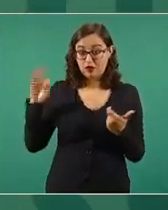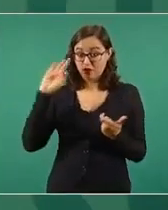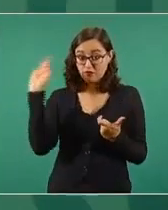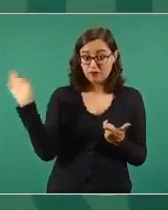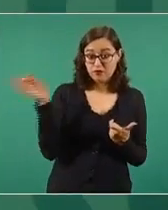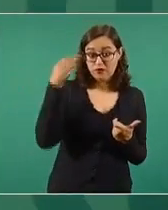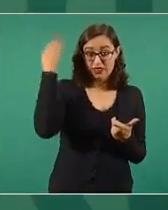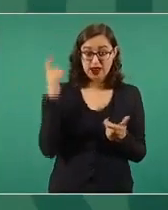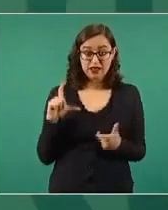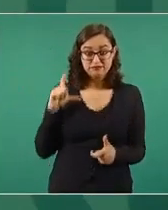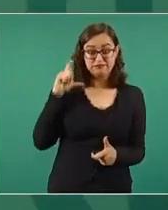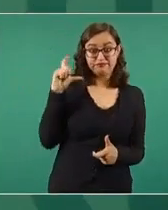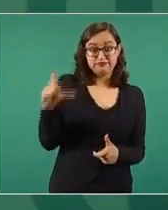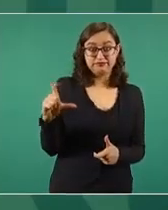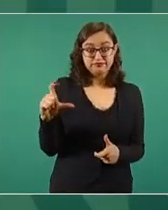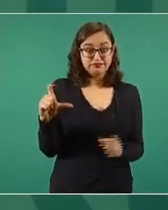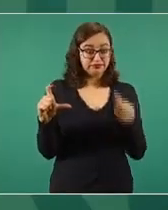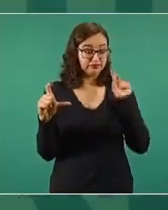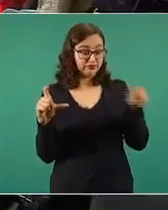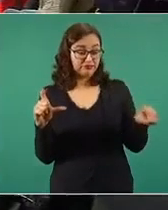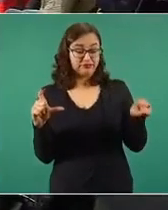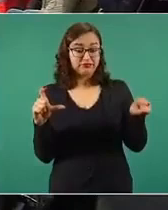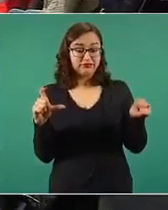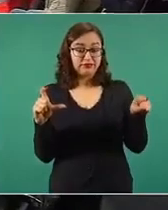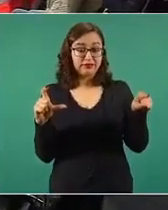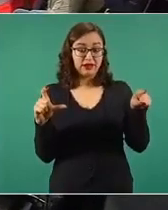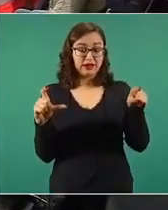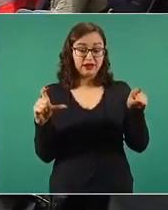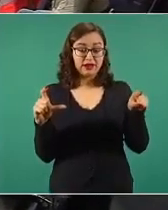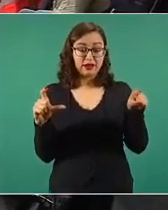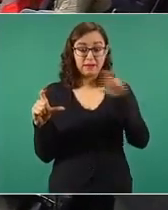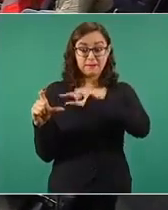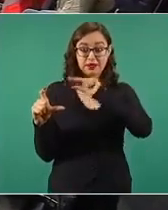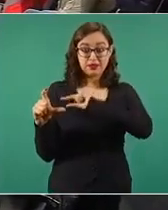Y ellos tienen la concesión. Y ellos tienen la concesión y cobran.